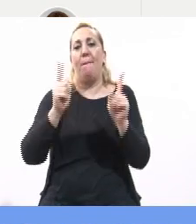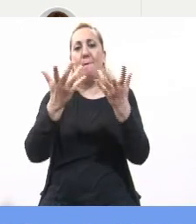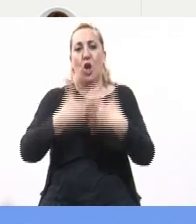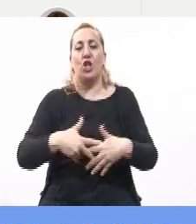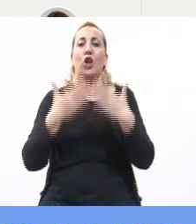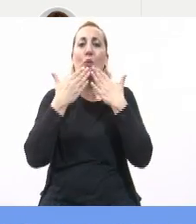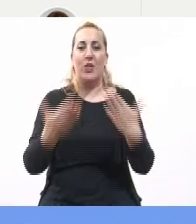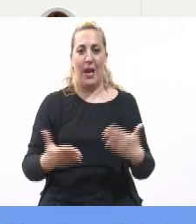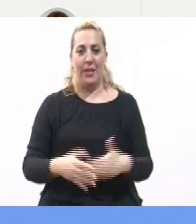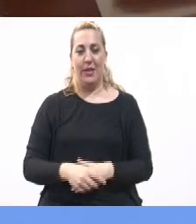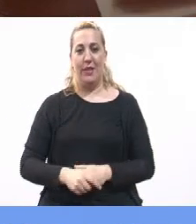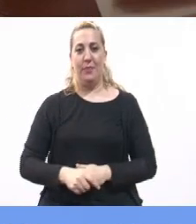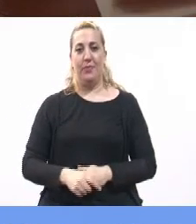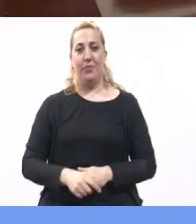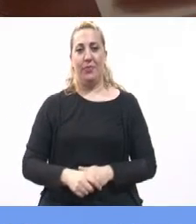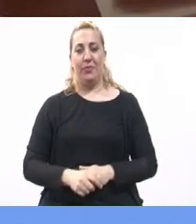proyecto. Muchas gracias.